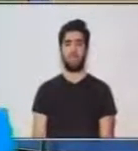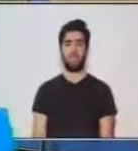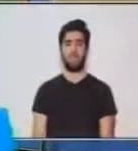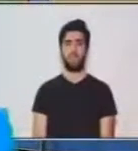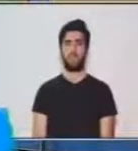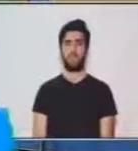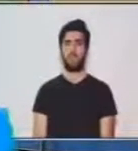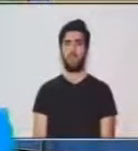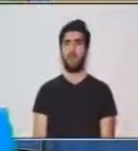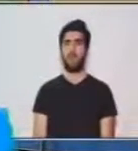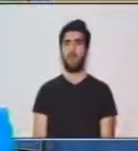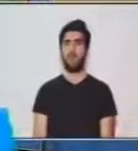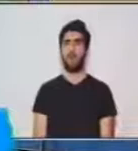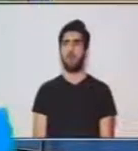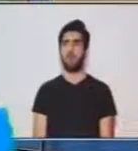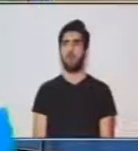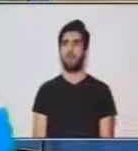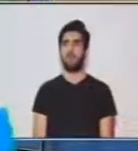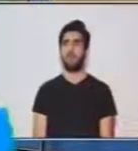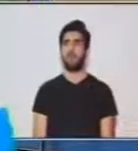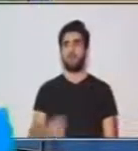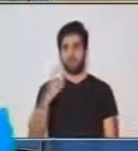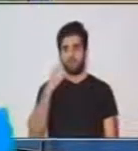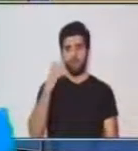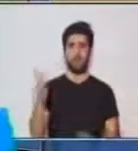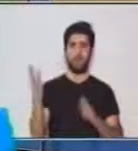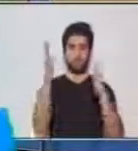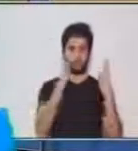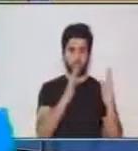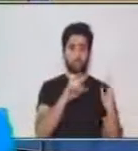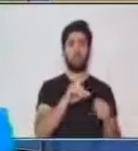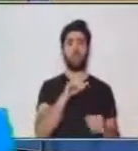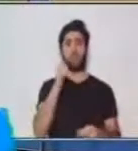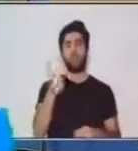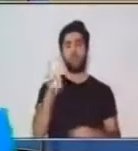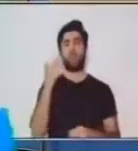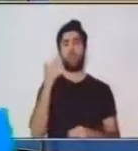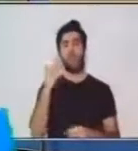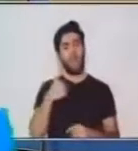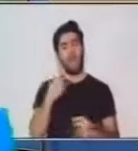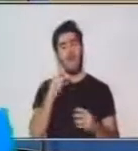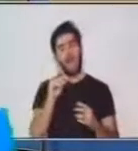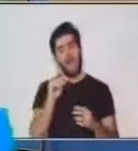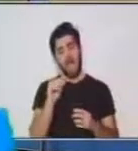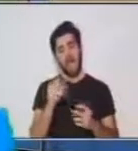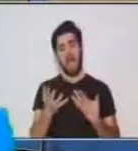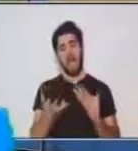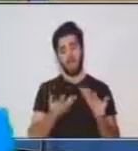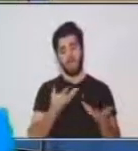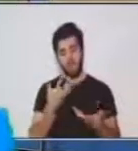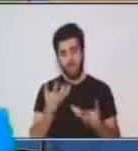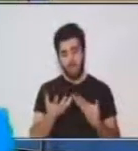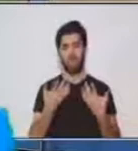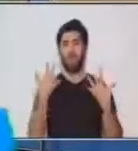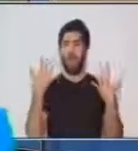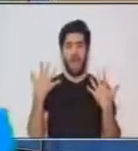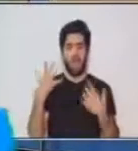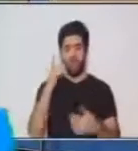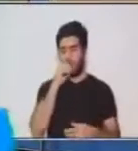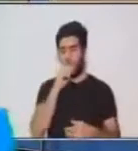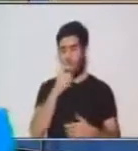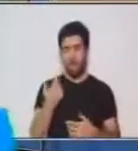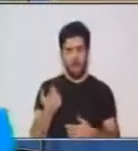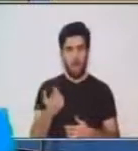Al contrario, en esta otra imagen vemos a alguien platicando sin gritar,